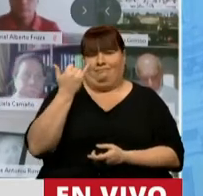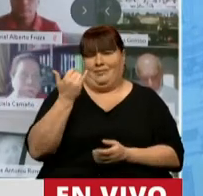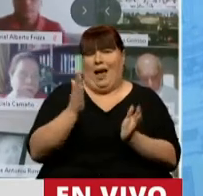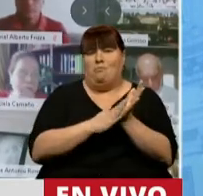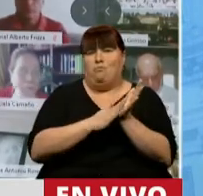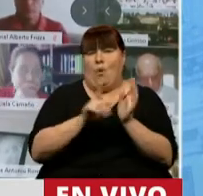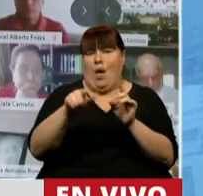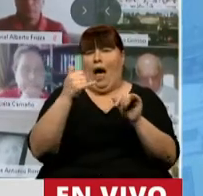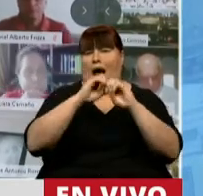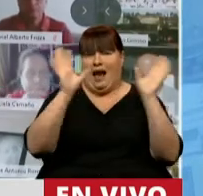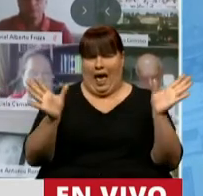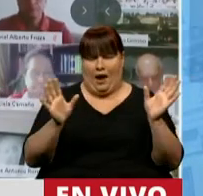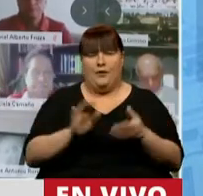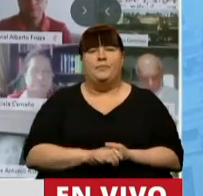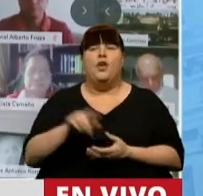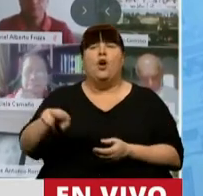muy clara.